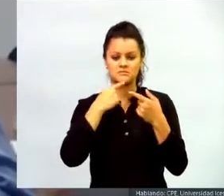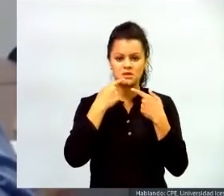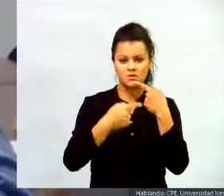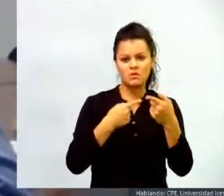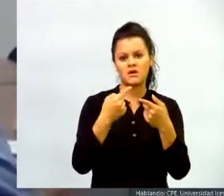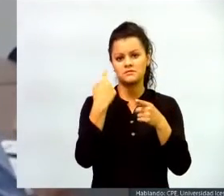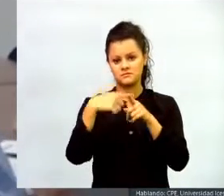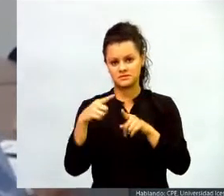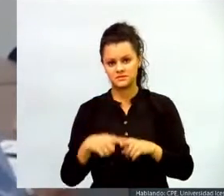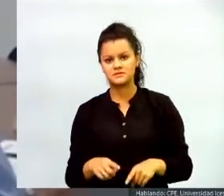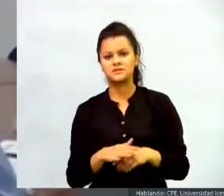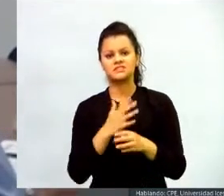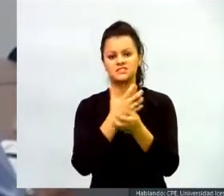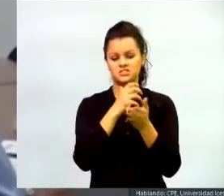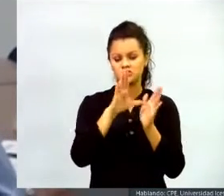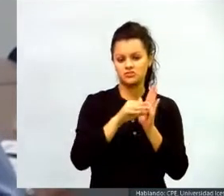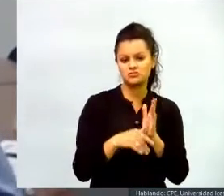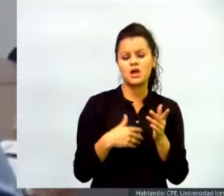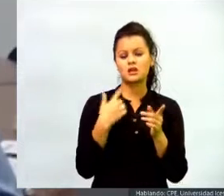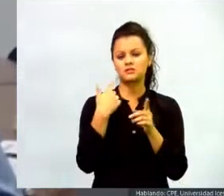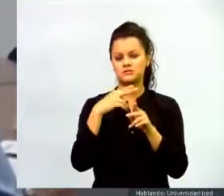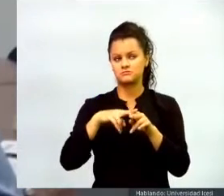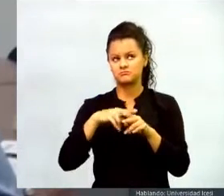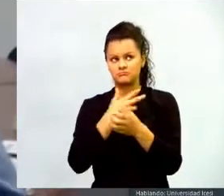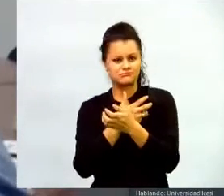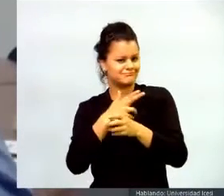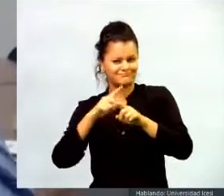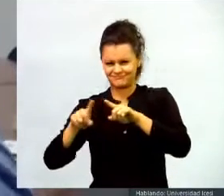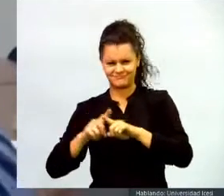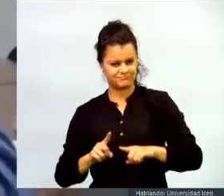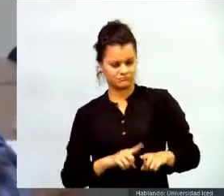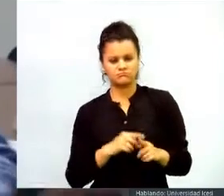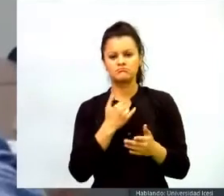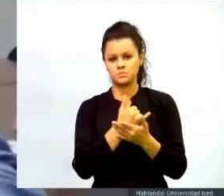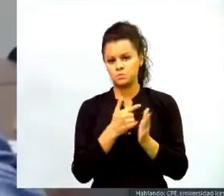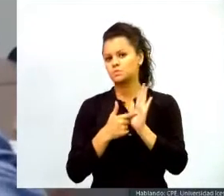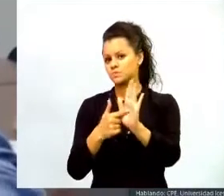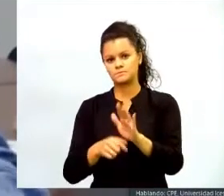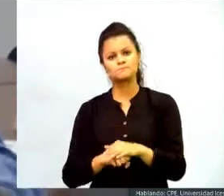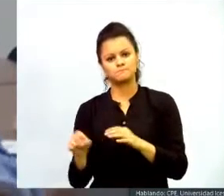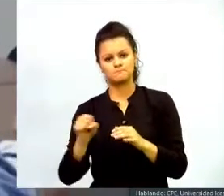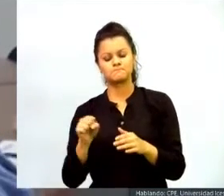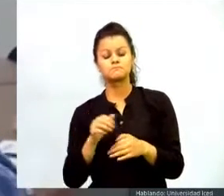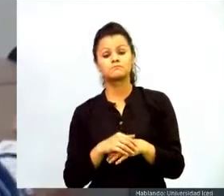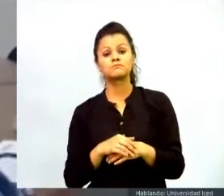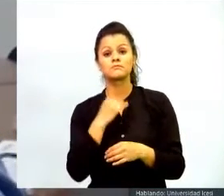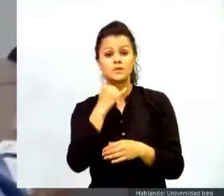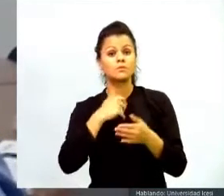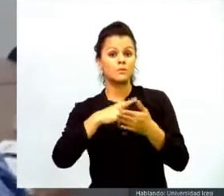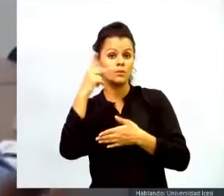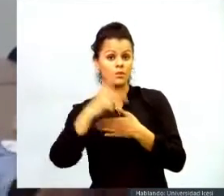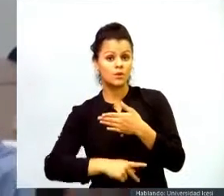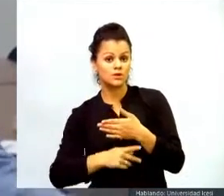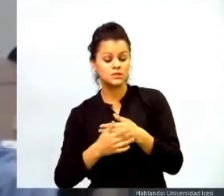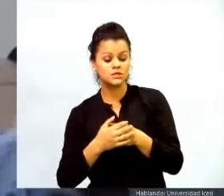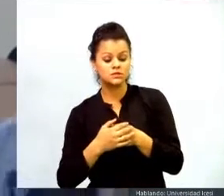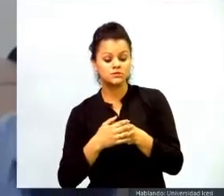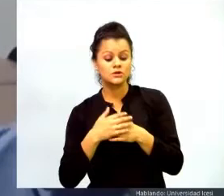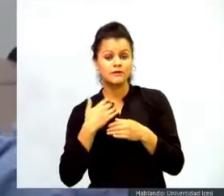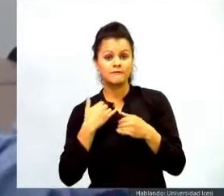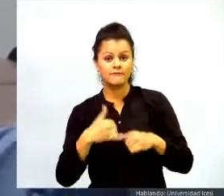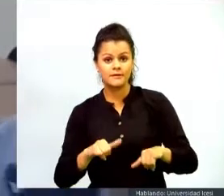disciplina social y hacer un proyecto donde el final es desde